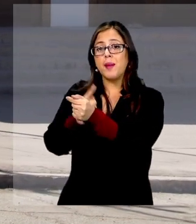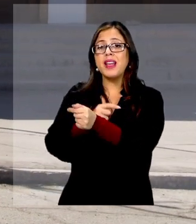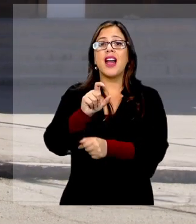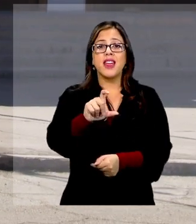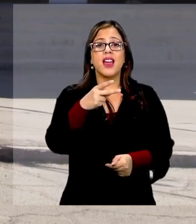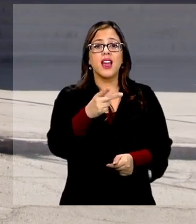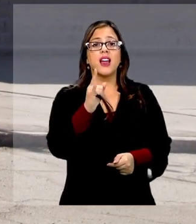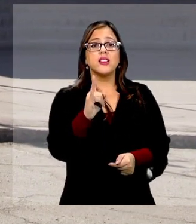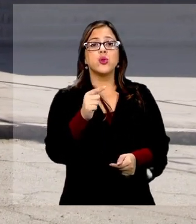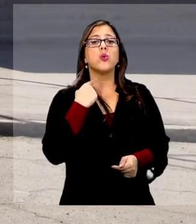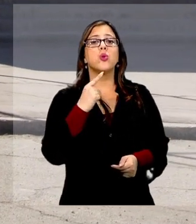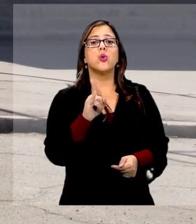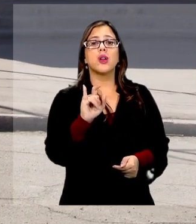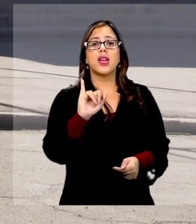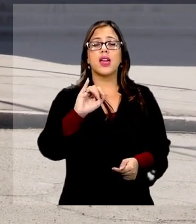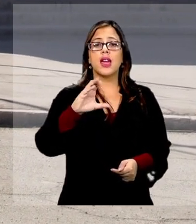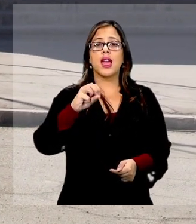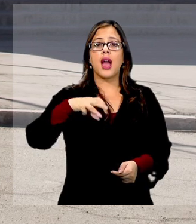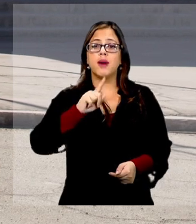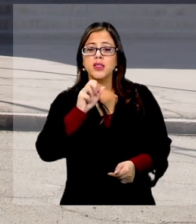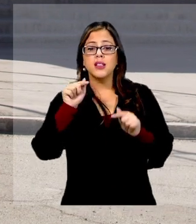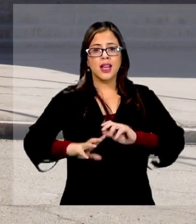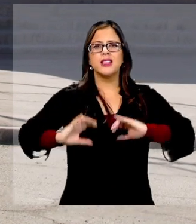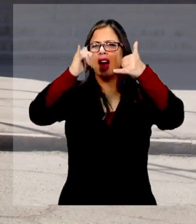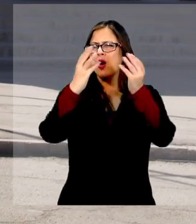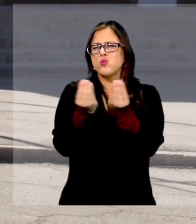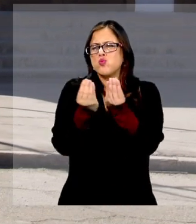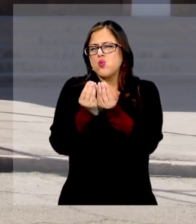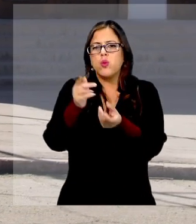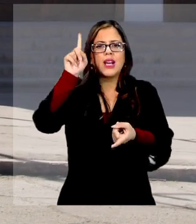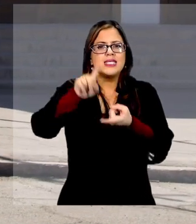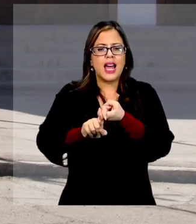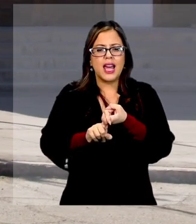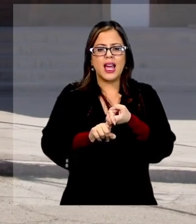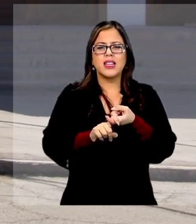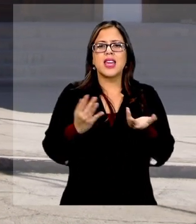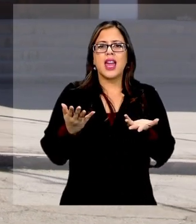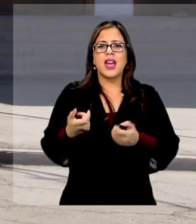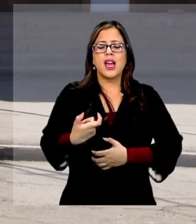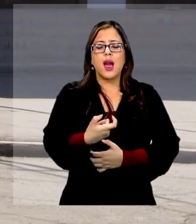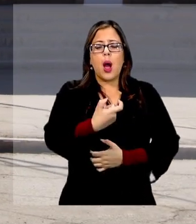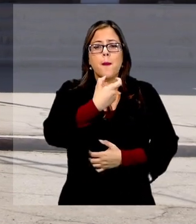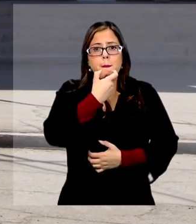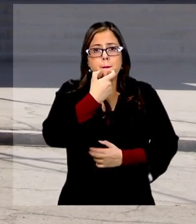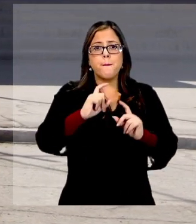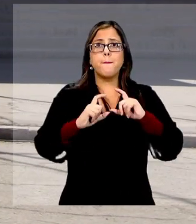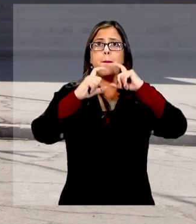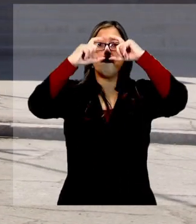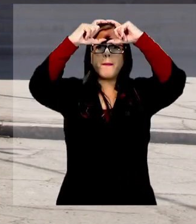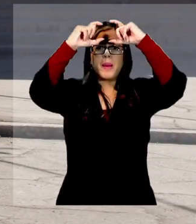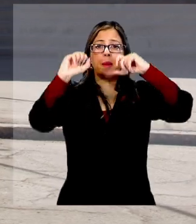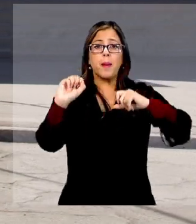Chukicamatina, y acá se celebraron muchas bodas, primeras comuniones, bautizos,